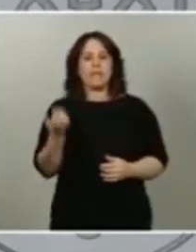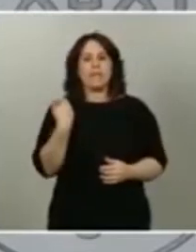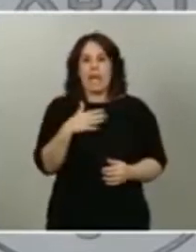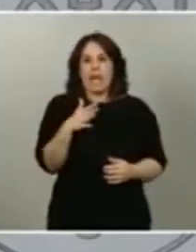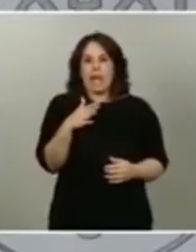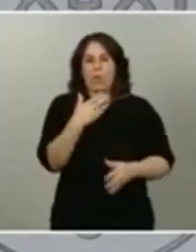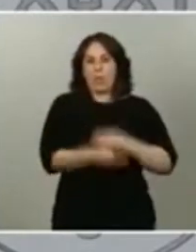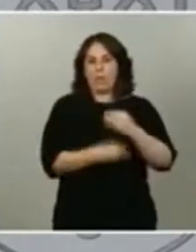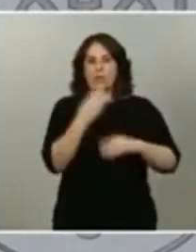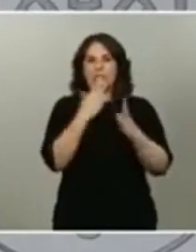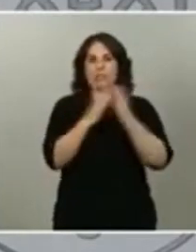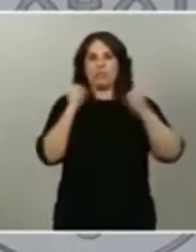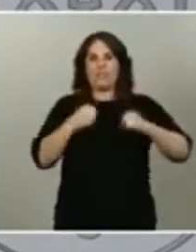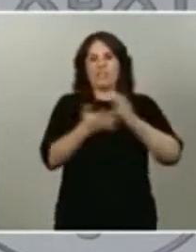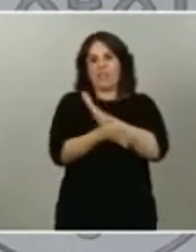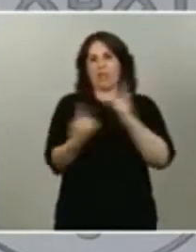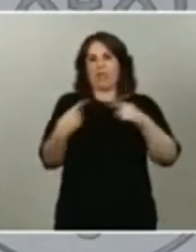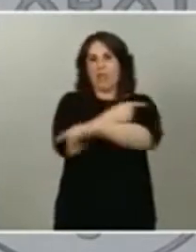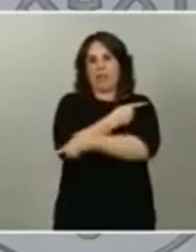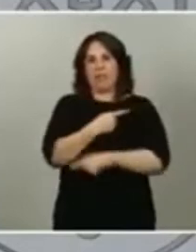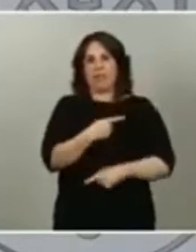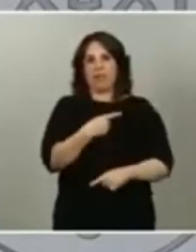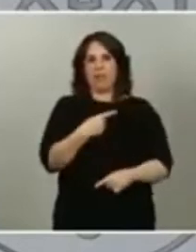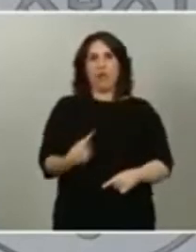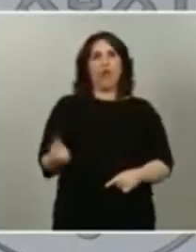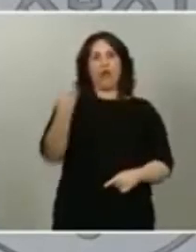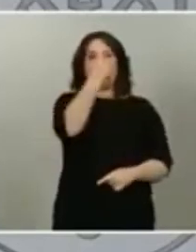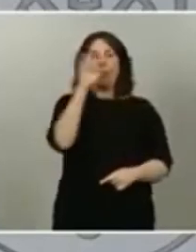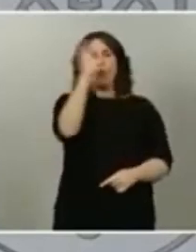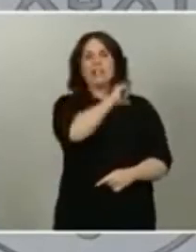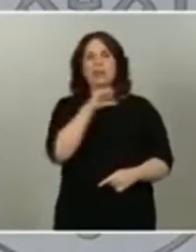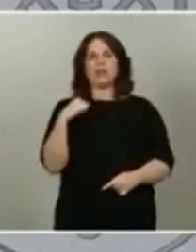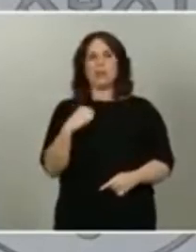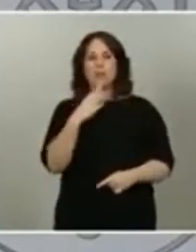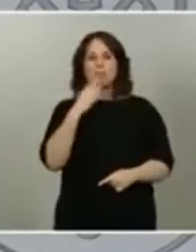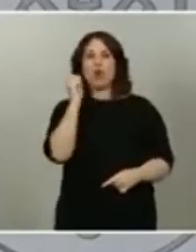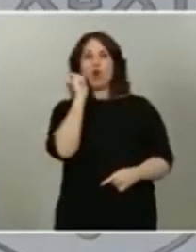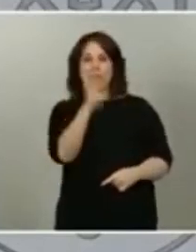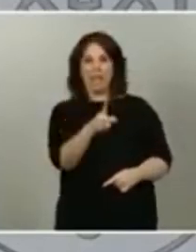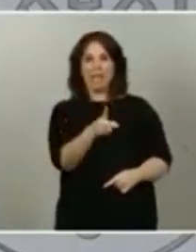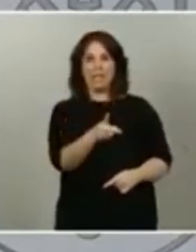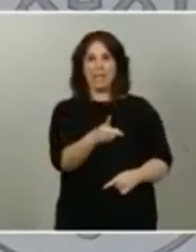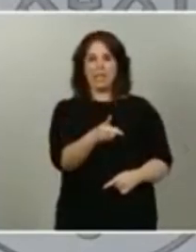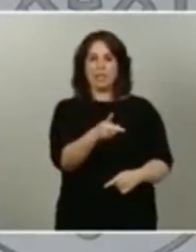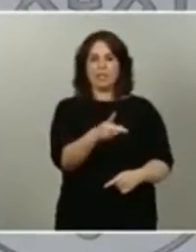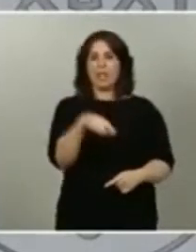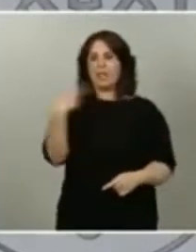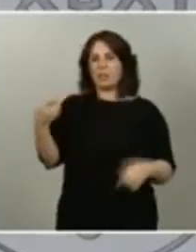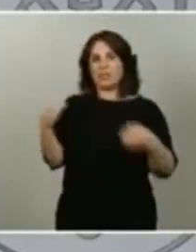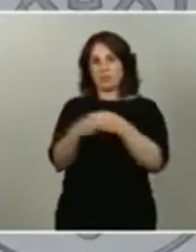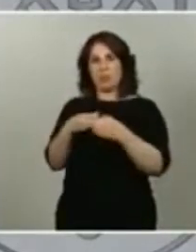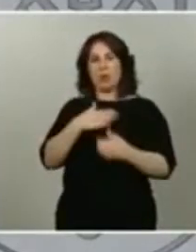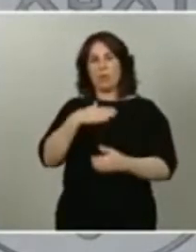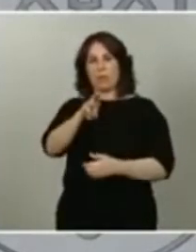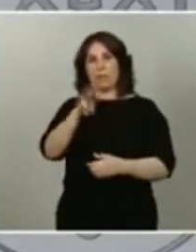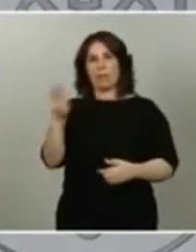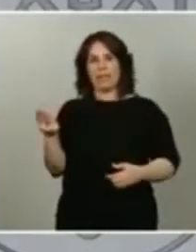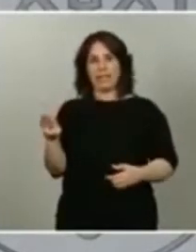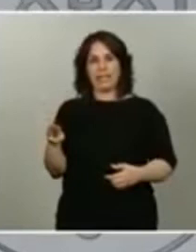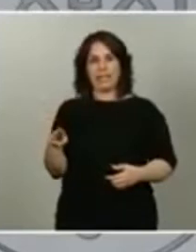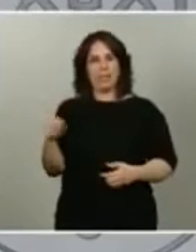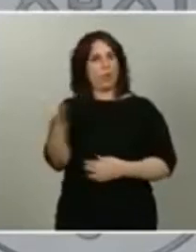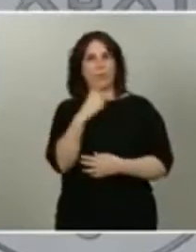contradicción en sí misma que se acuerde con comunidades autónomas gobernadas por el Partido Popular y que el Partido Popular no lo apoye.